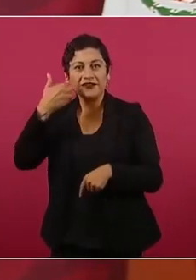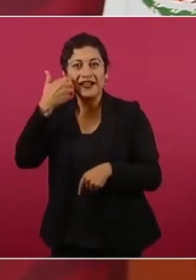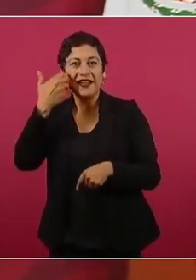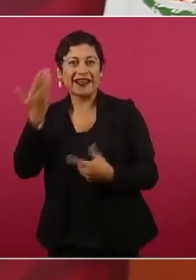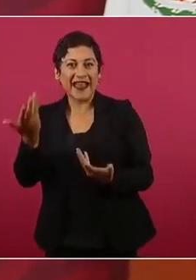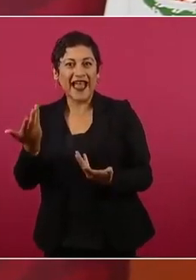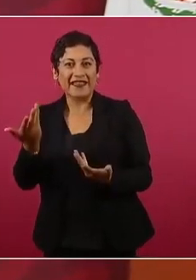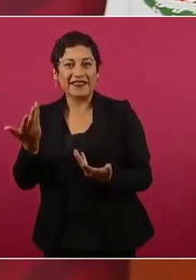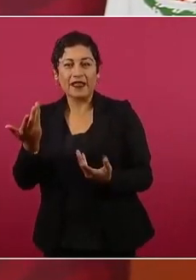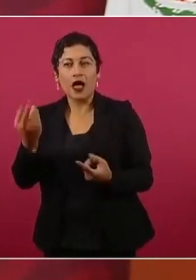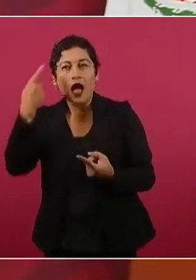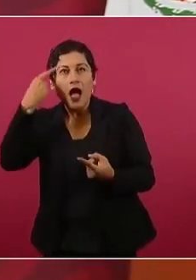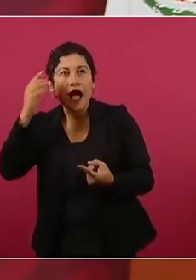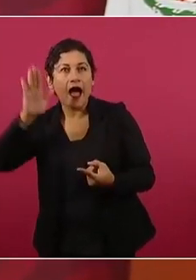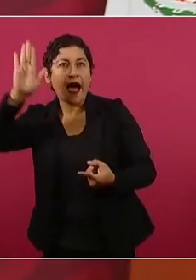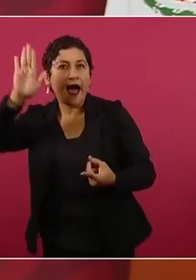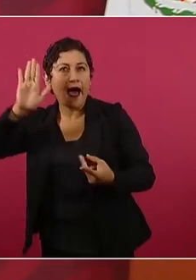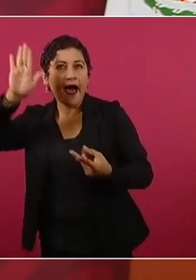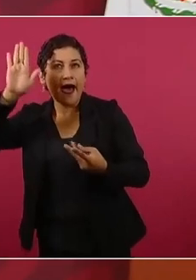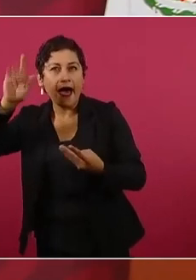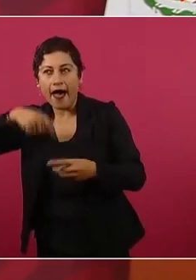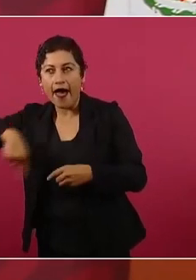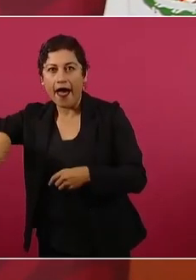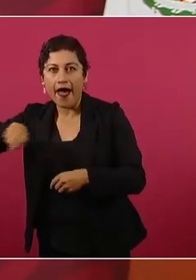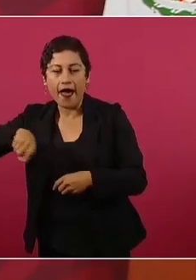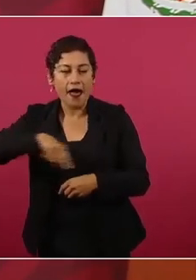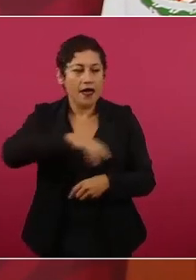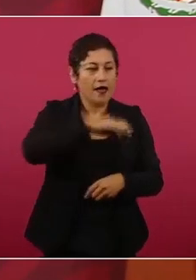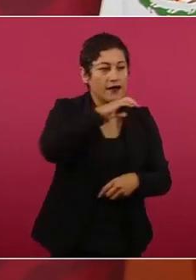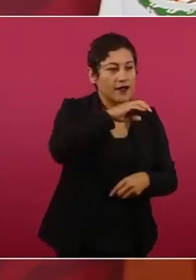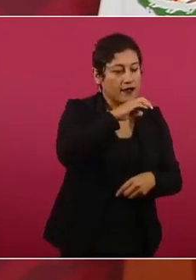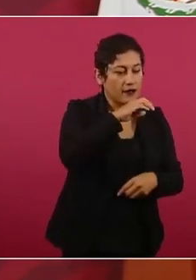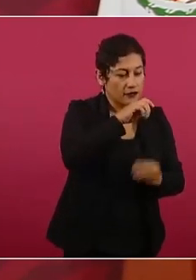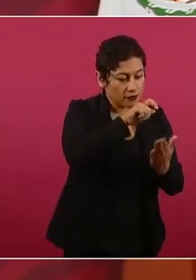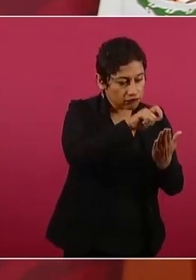con un razonamiento político válido.